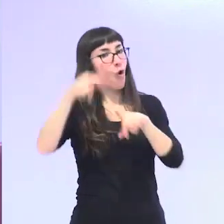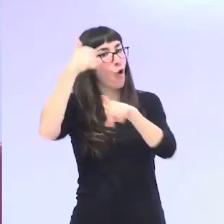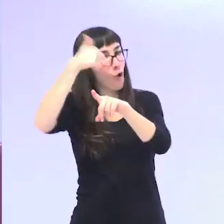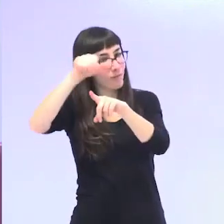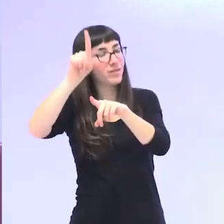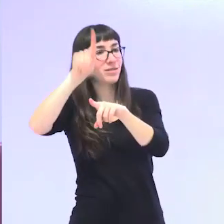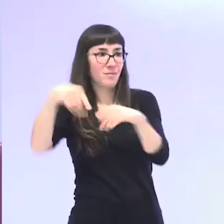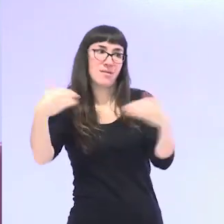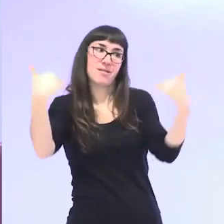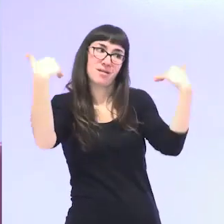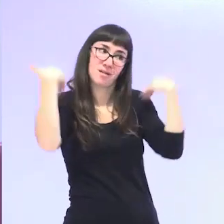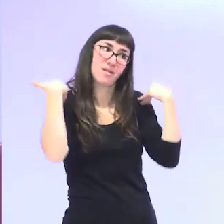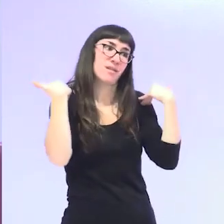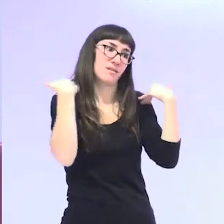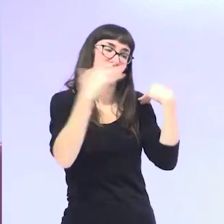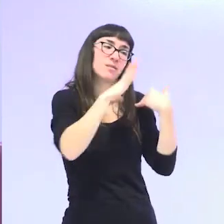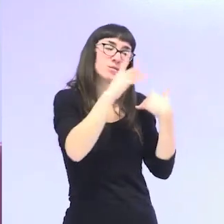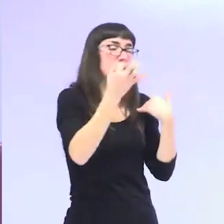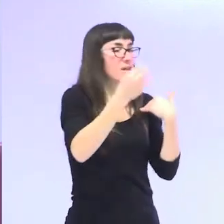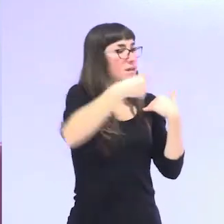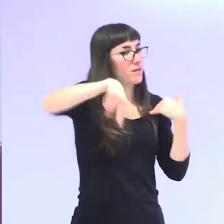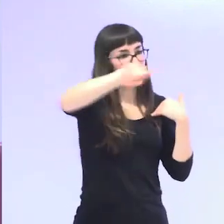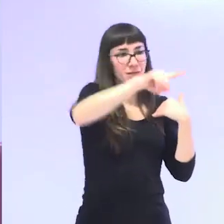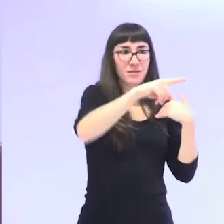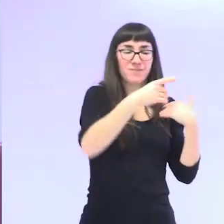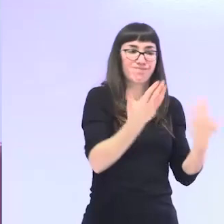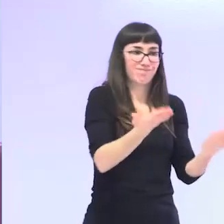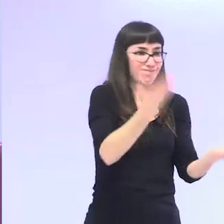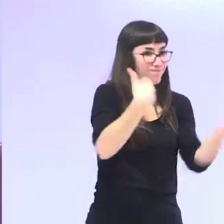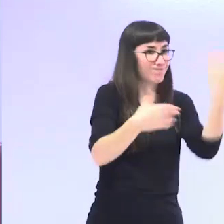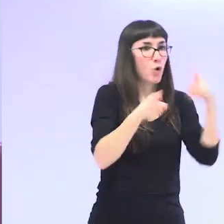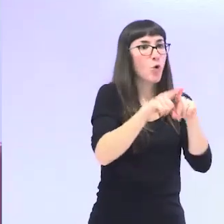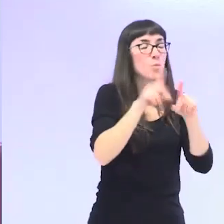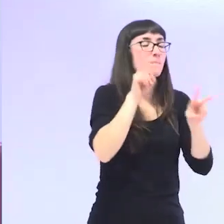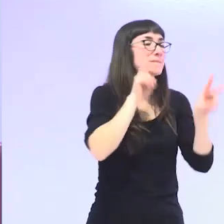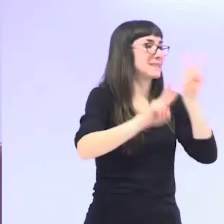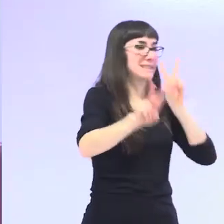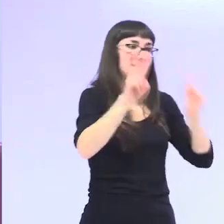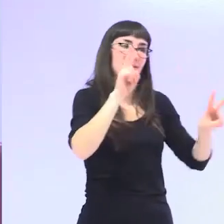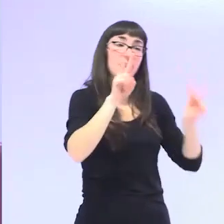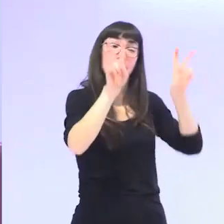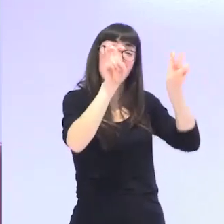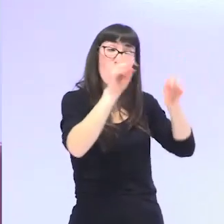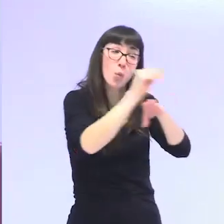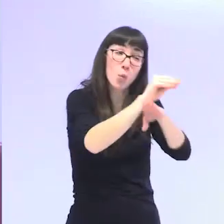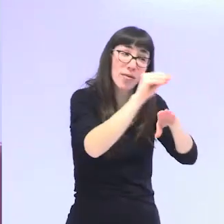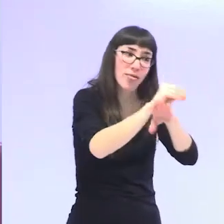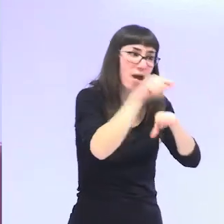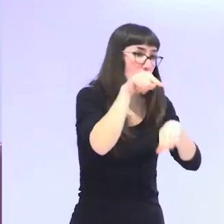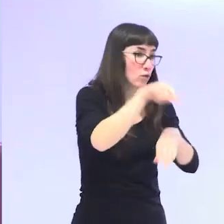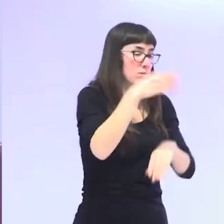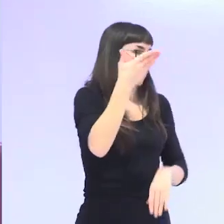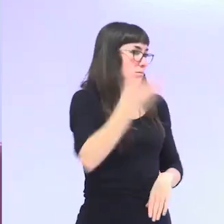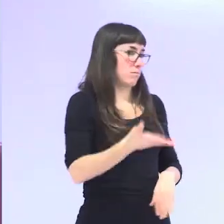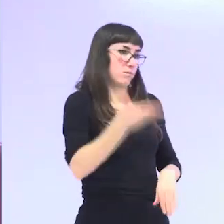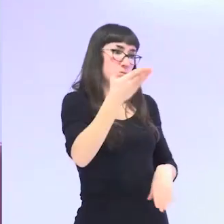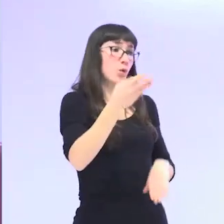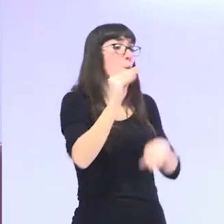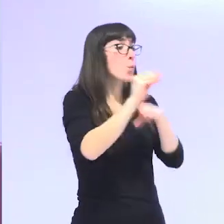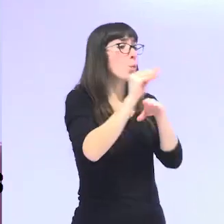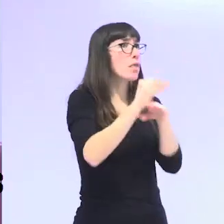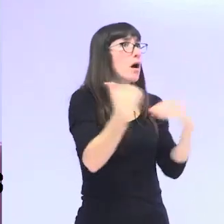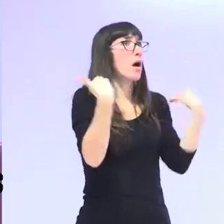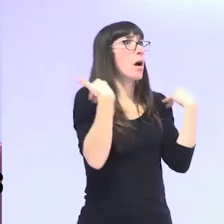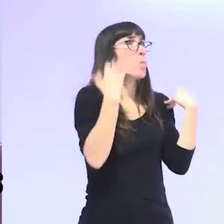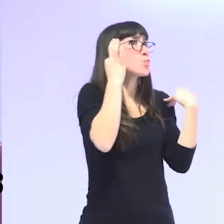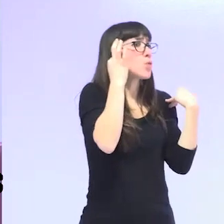tanto es algo que tenemos que sacar cada vez más a la agenda social y política el tema del cuidado que cuidar es algo que podemos hacer todo el